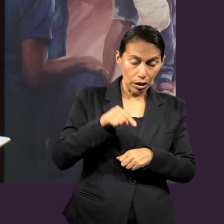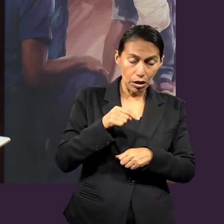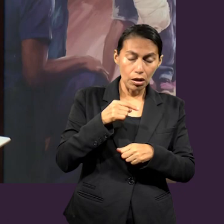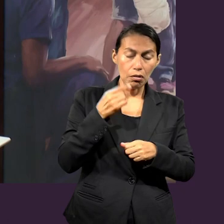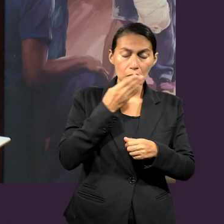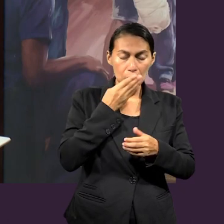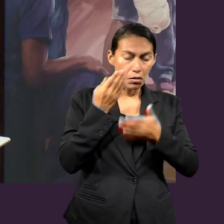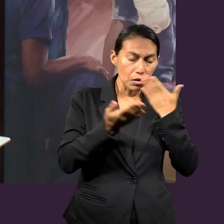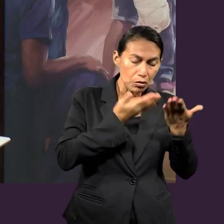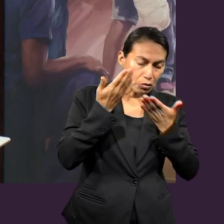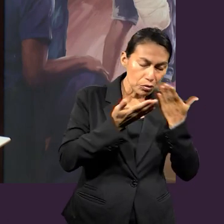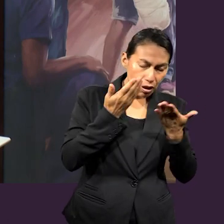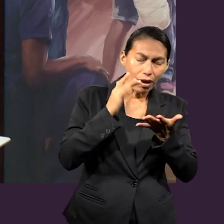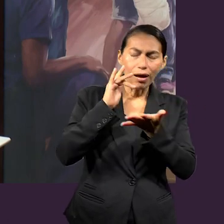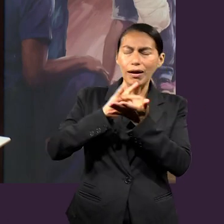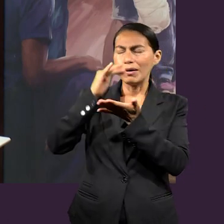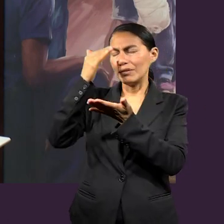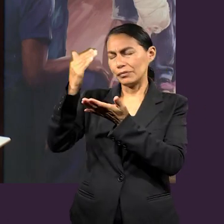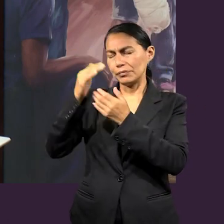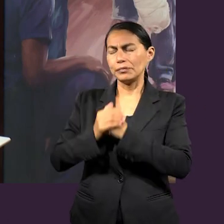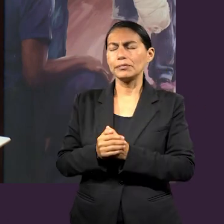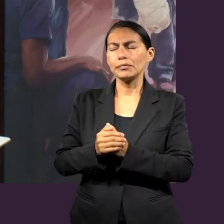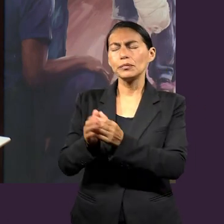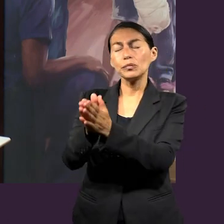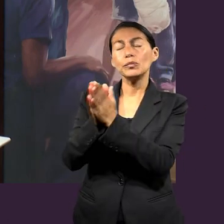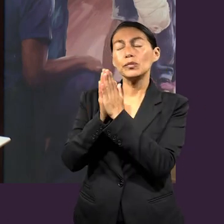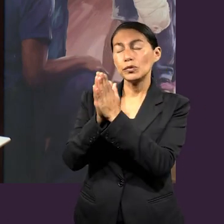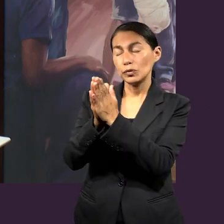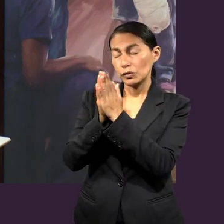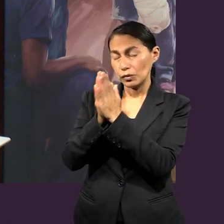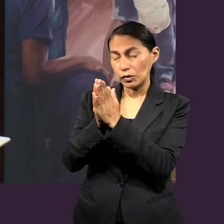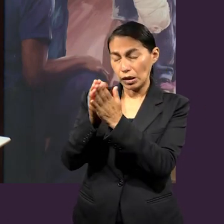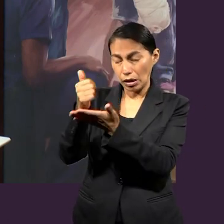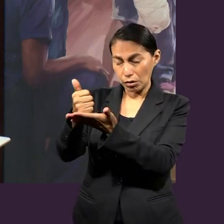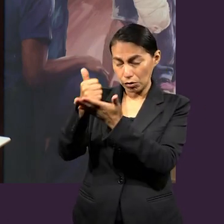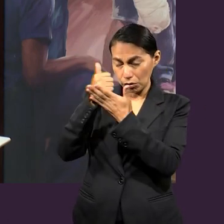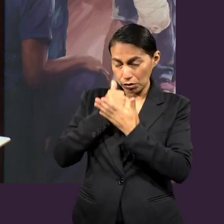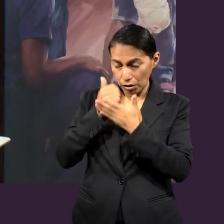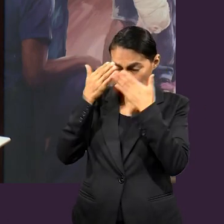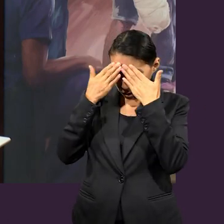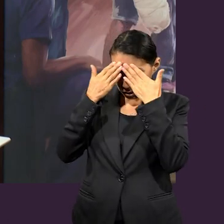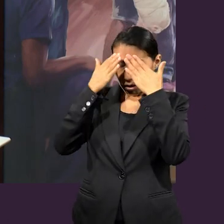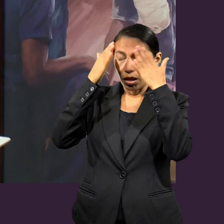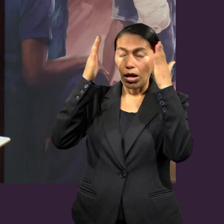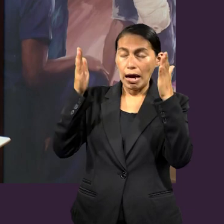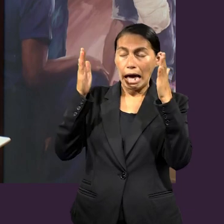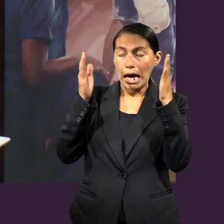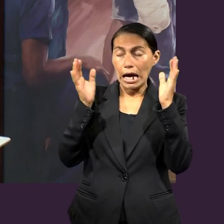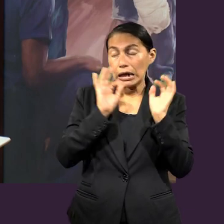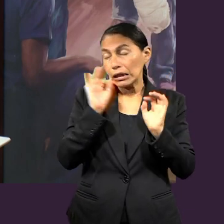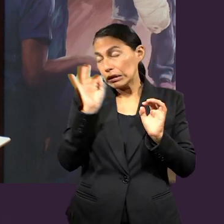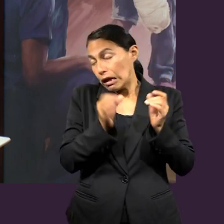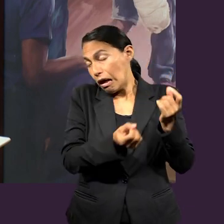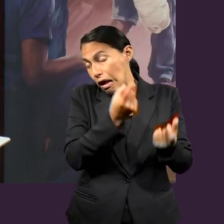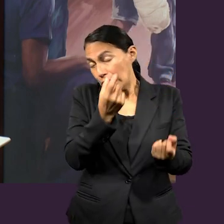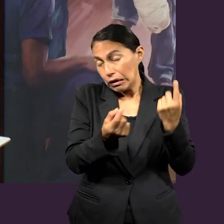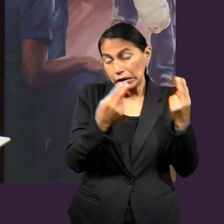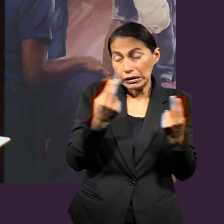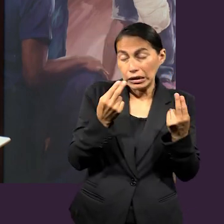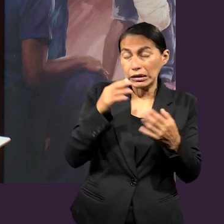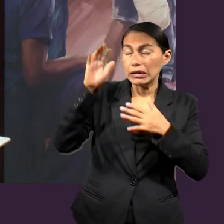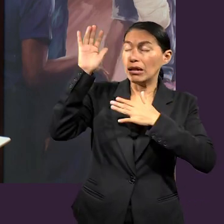estudiar una parte de tu palabra. Ayúdanos para que podamos comprender, y si alguien necesita escuchar